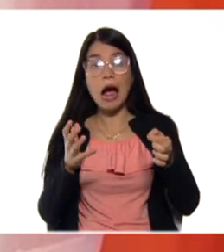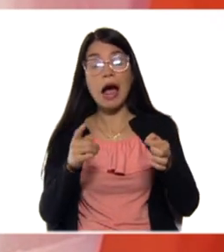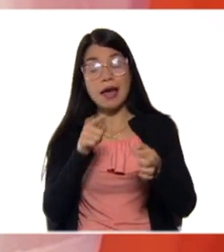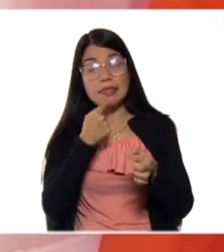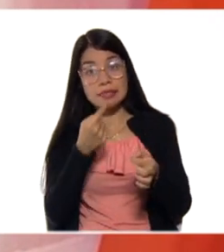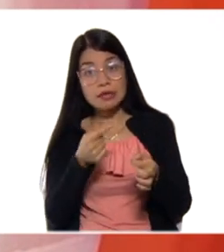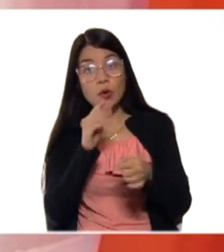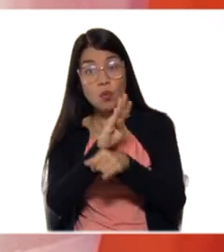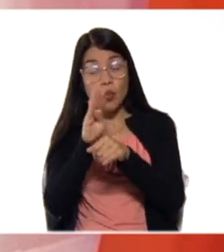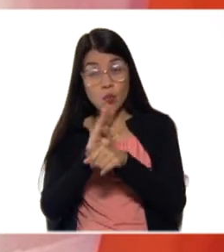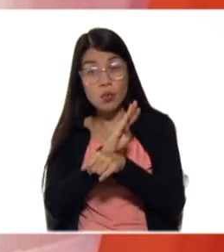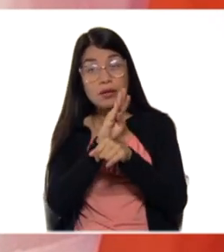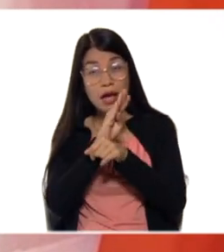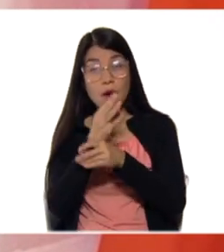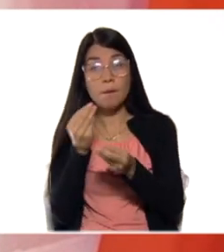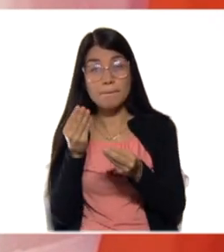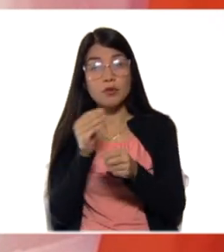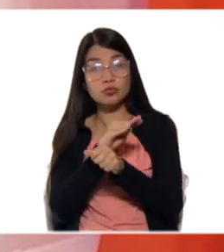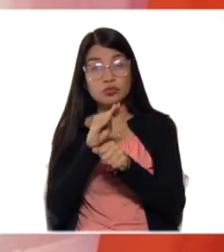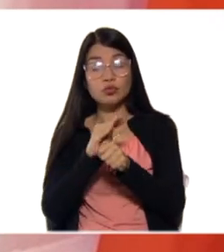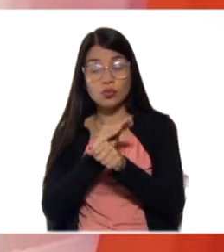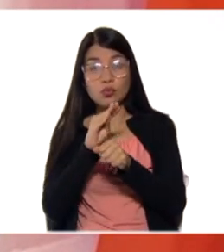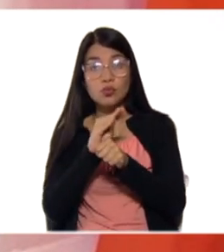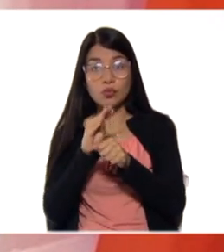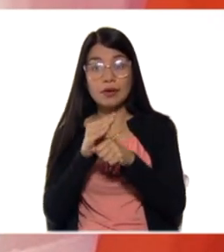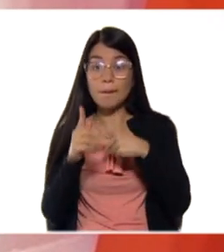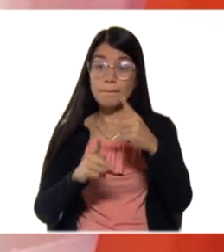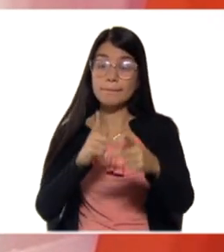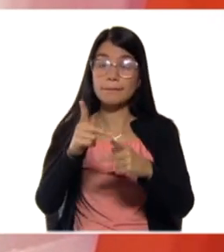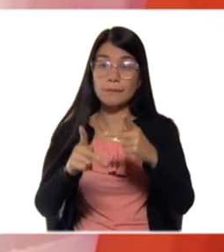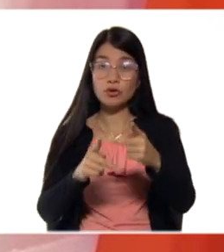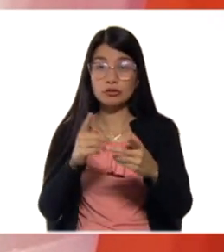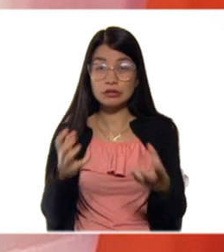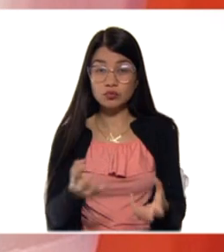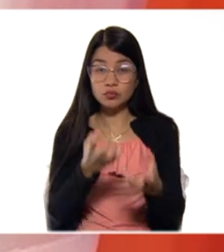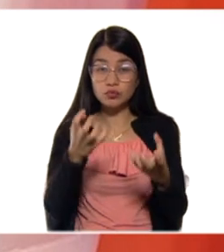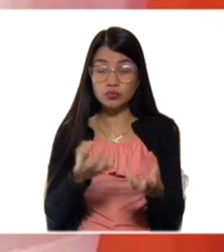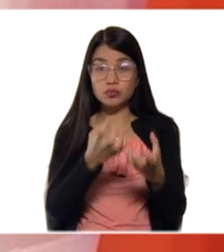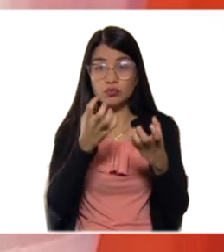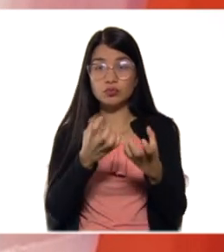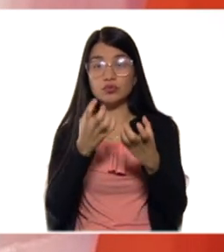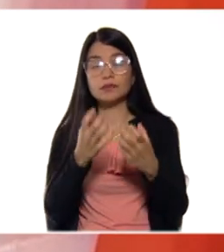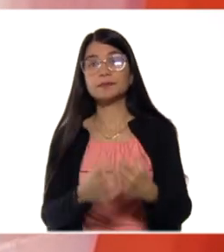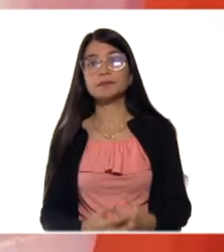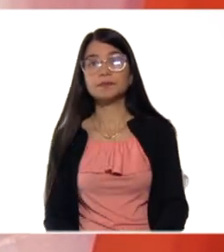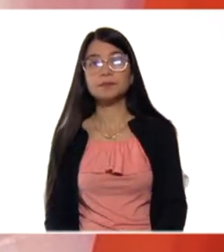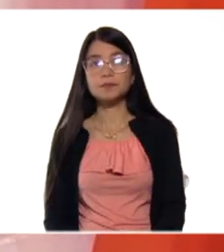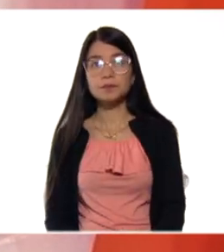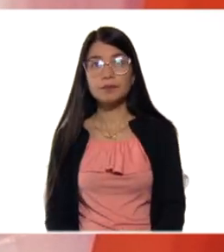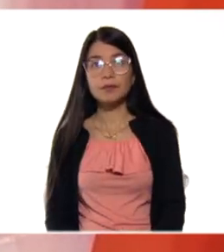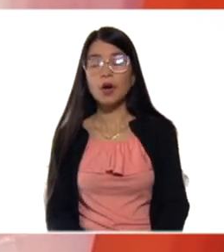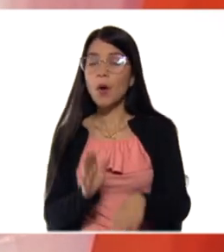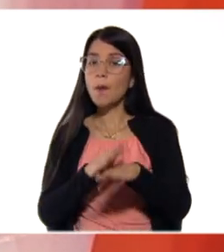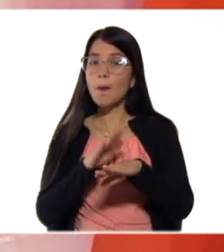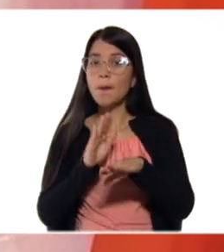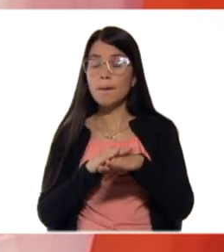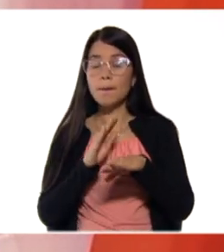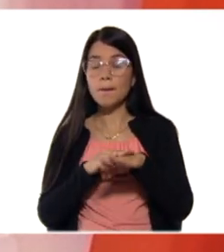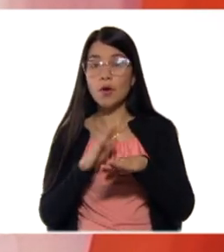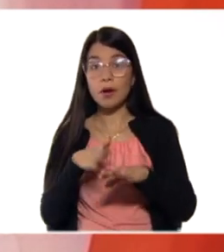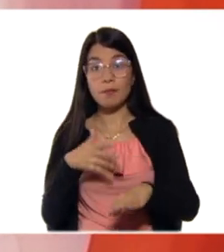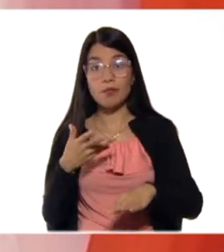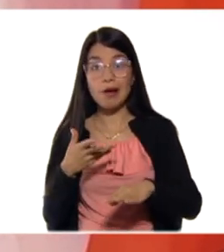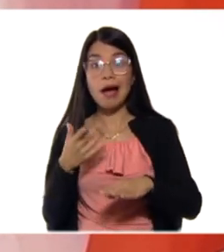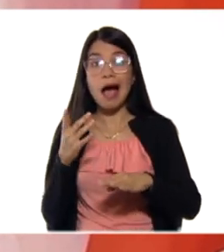les ha pasado nada, pero es muy, deben tener mucho cuidado porque pueden ocurrir